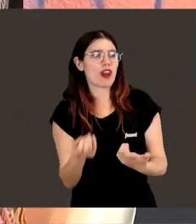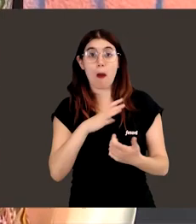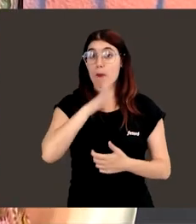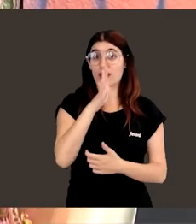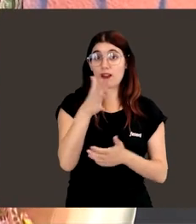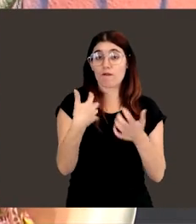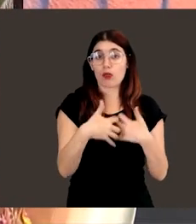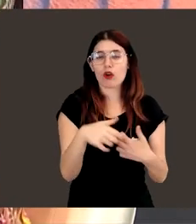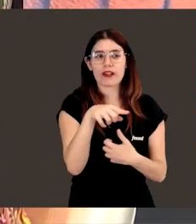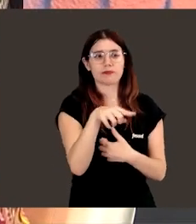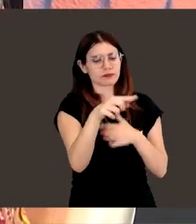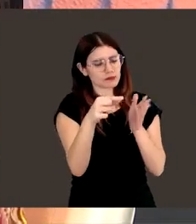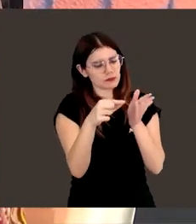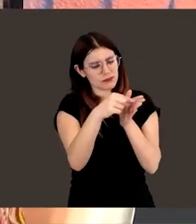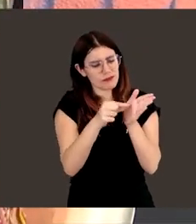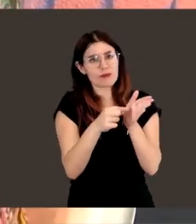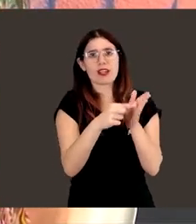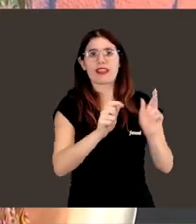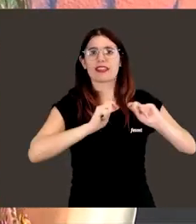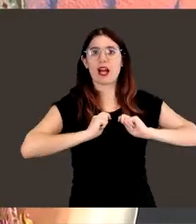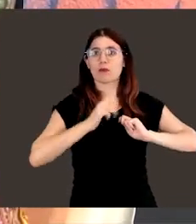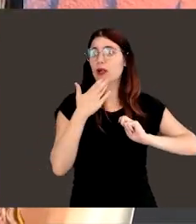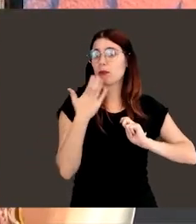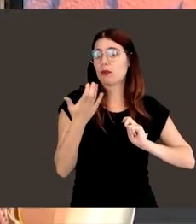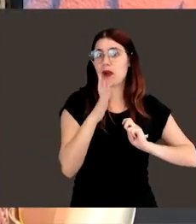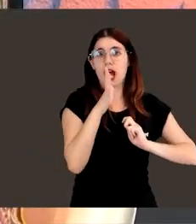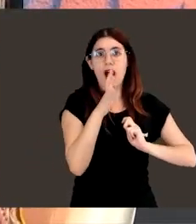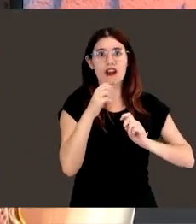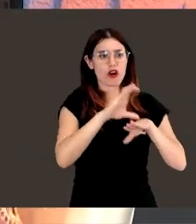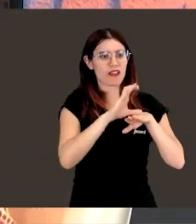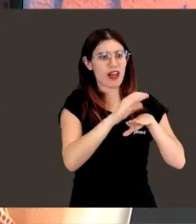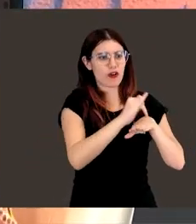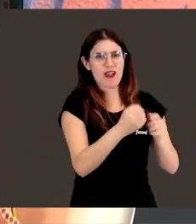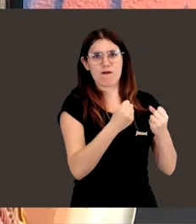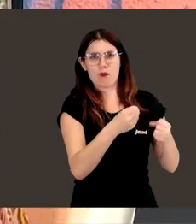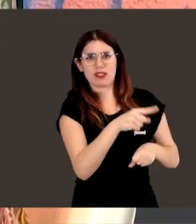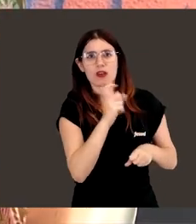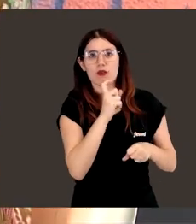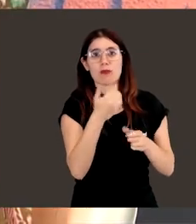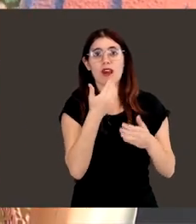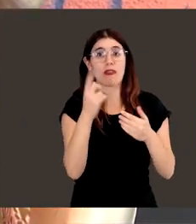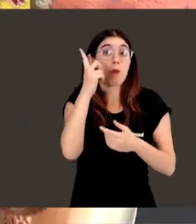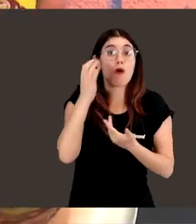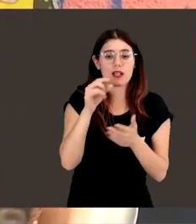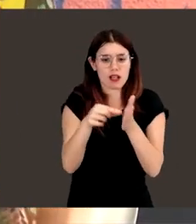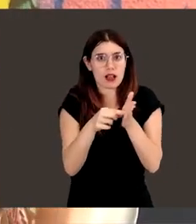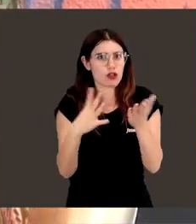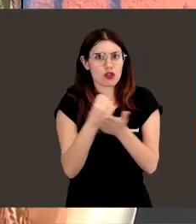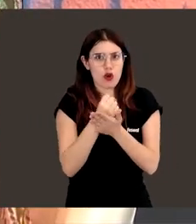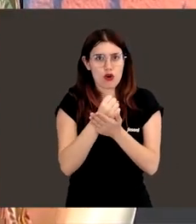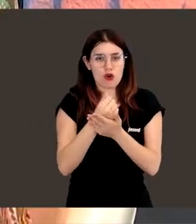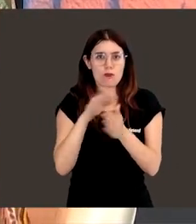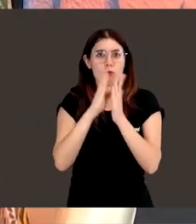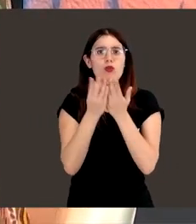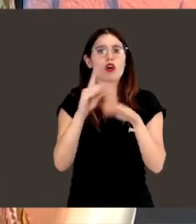estos microchips son los que te permiten que tengamos ahora estos ordenadores tan potentes, estos móviles, y bueno, todo nuestro mundo digital